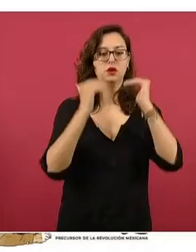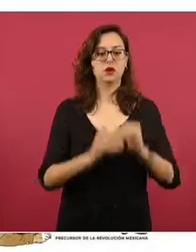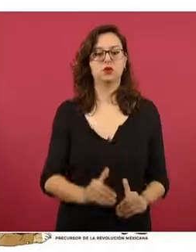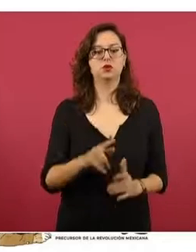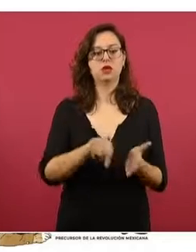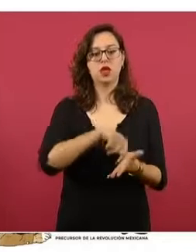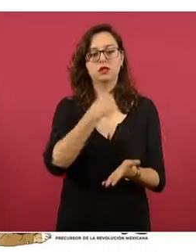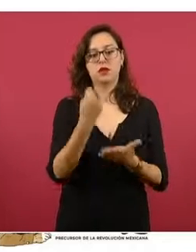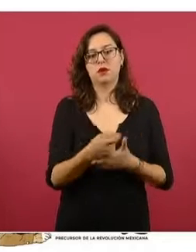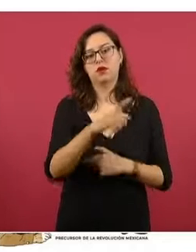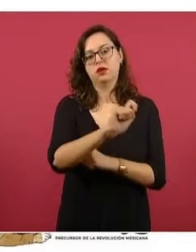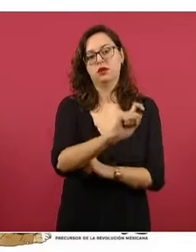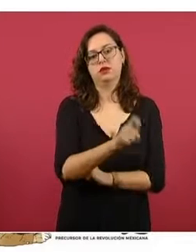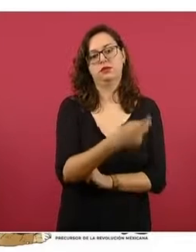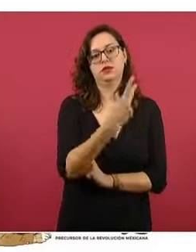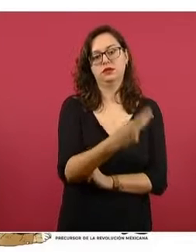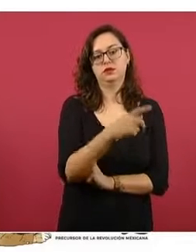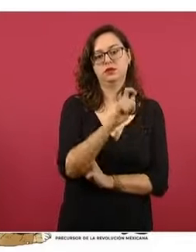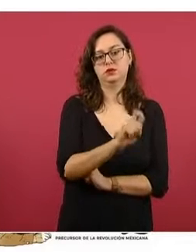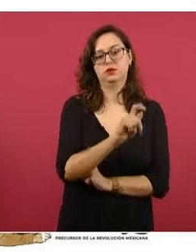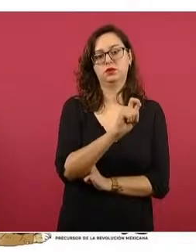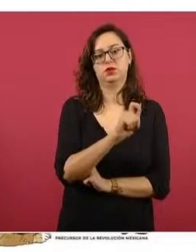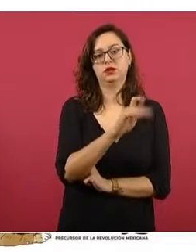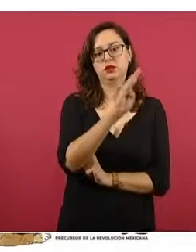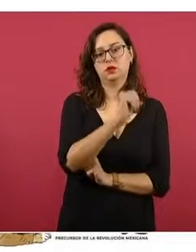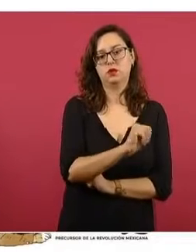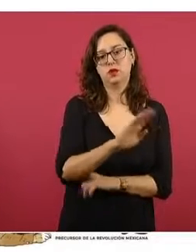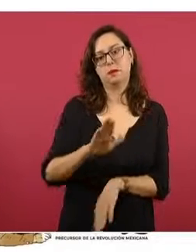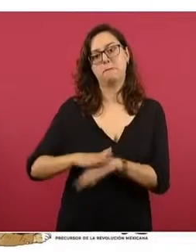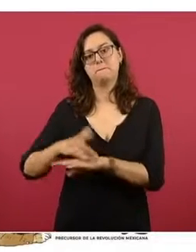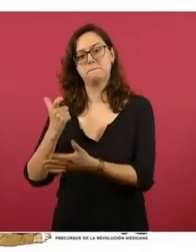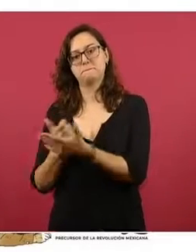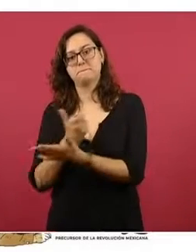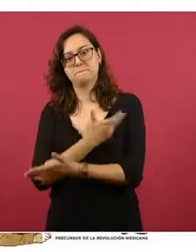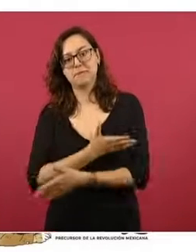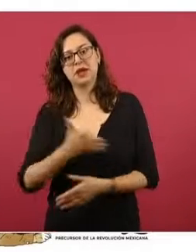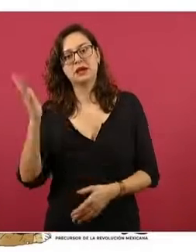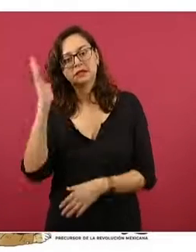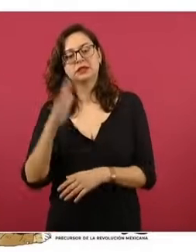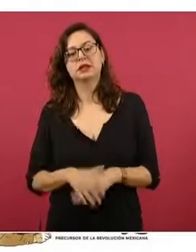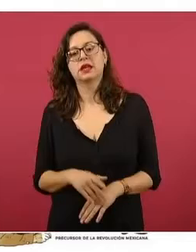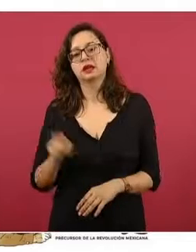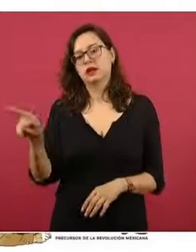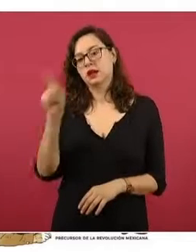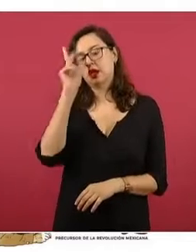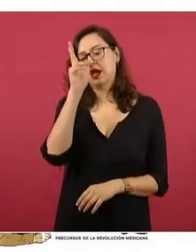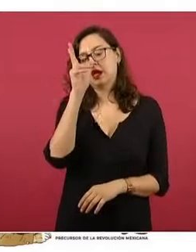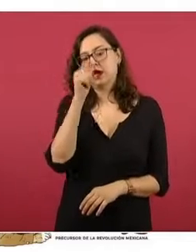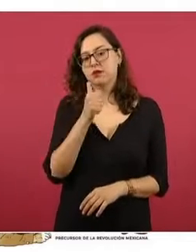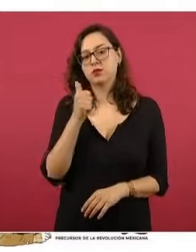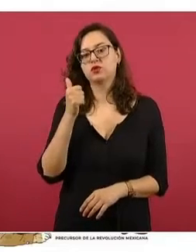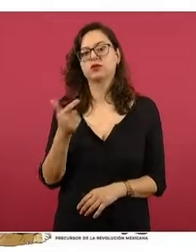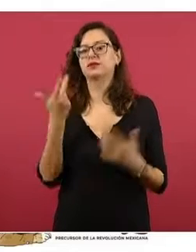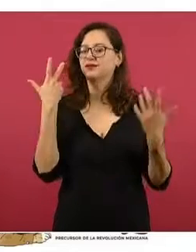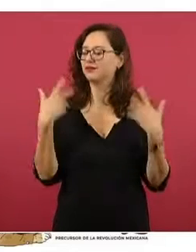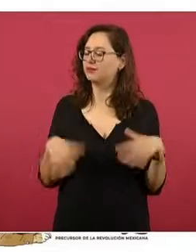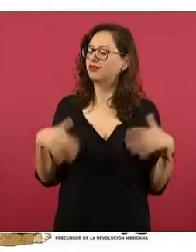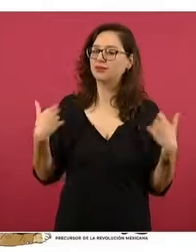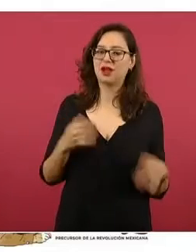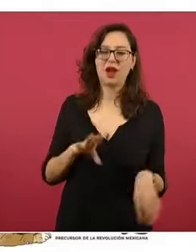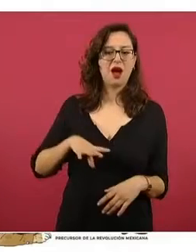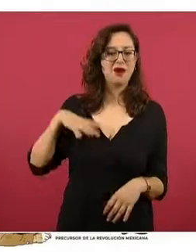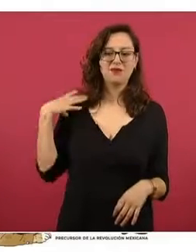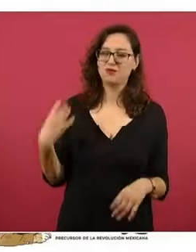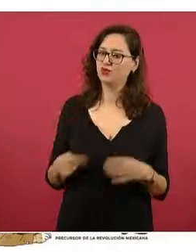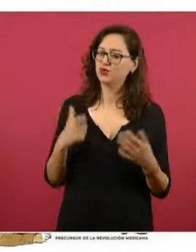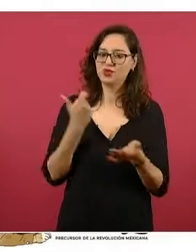de Móvil en Altamira, Tamaulipas, las más caras 76, otra vez en Hermosillo, Sonora, les gusta pasarse de